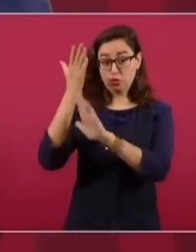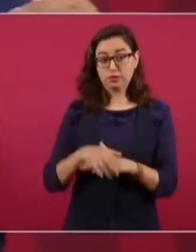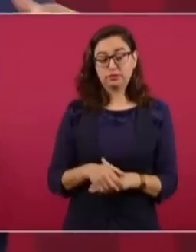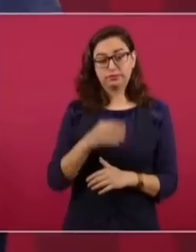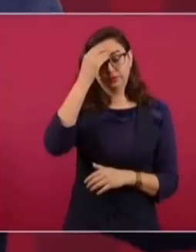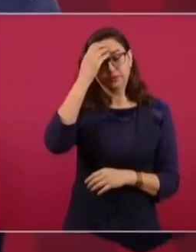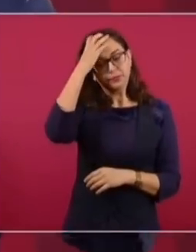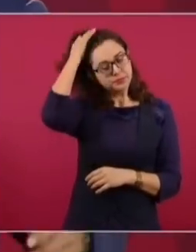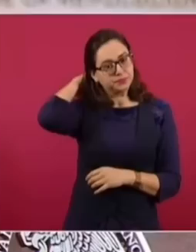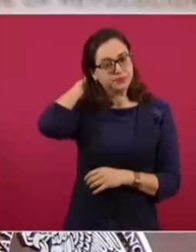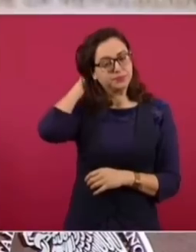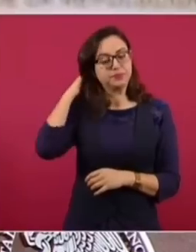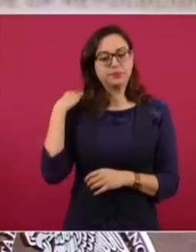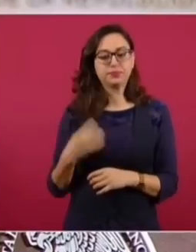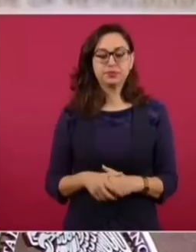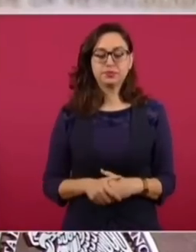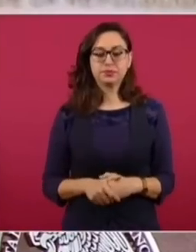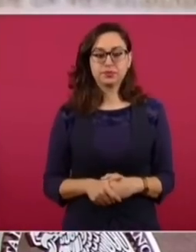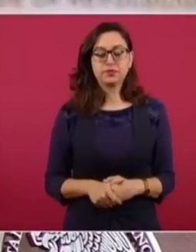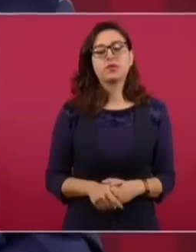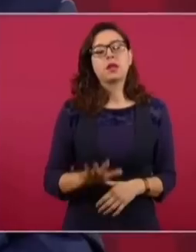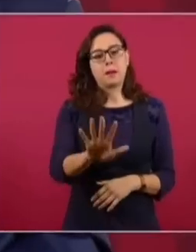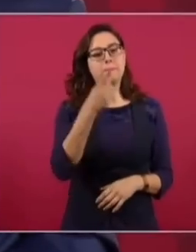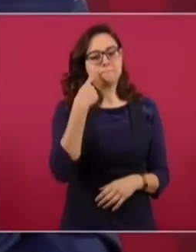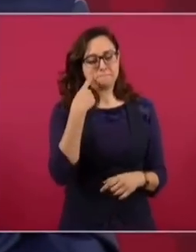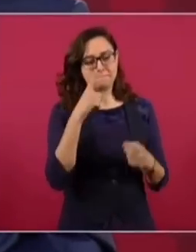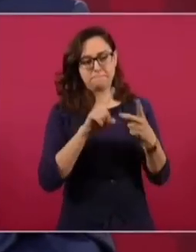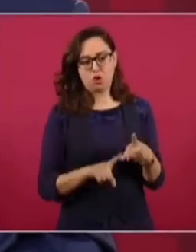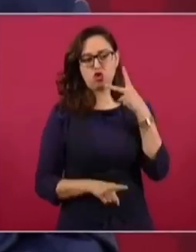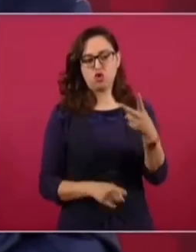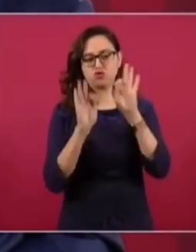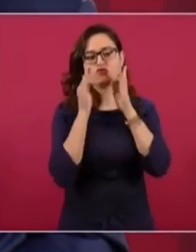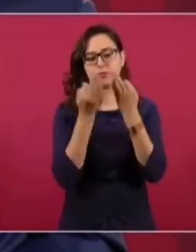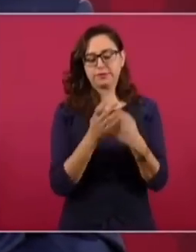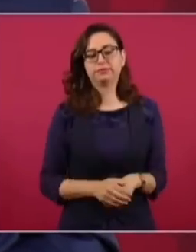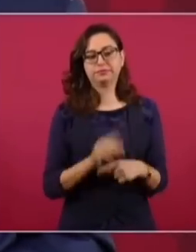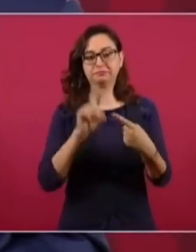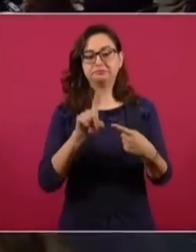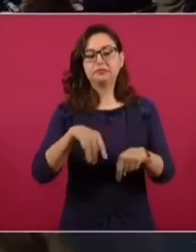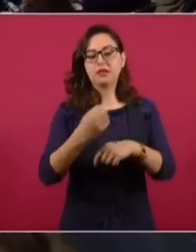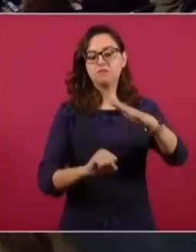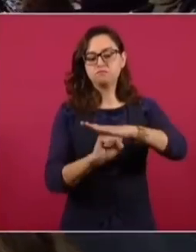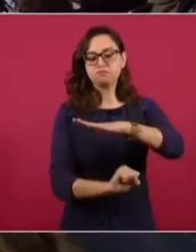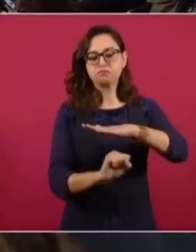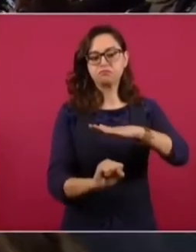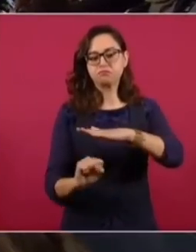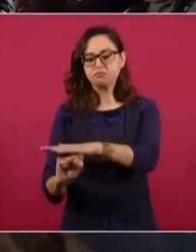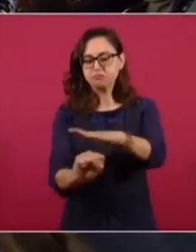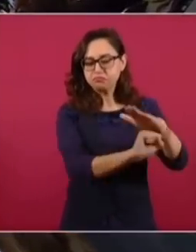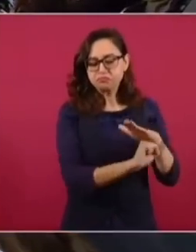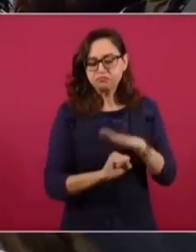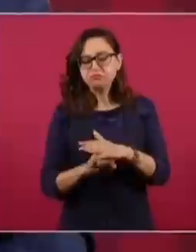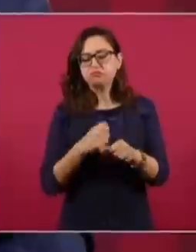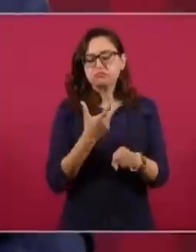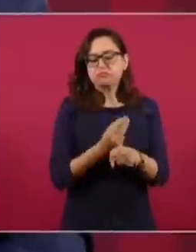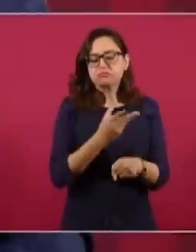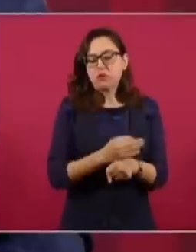apuntalarlo, para que se hiciera después una reparación de fondo.